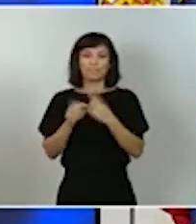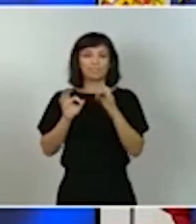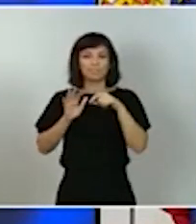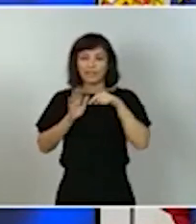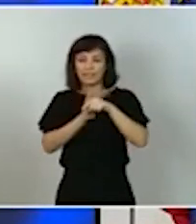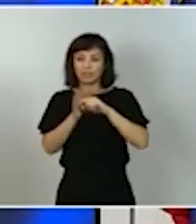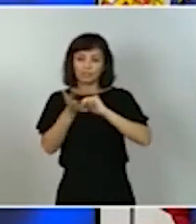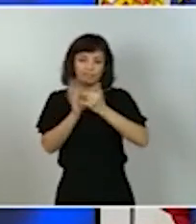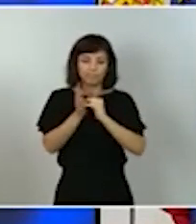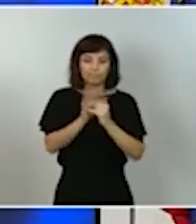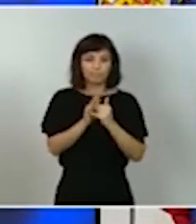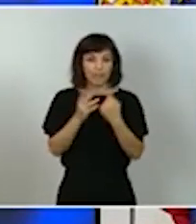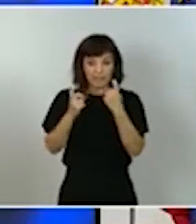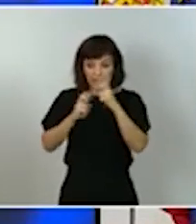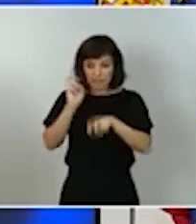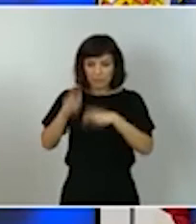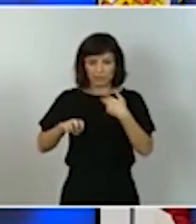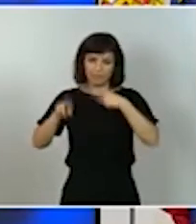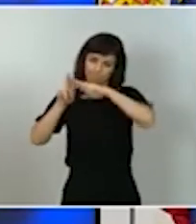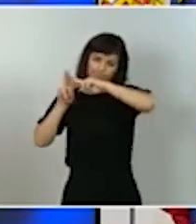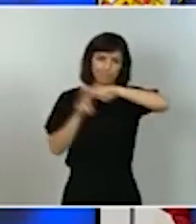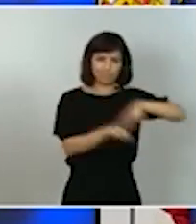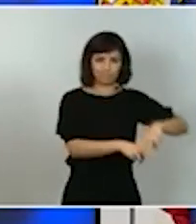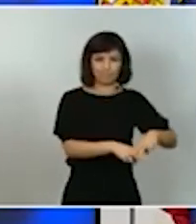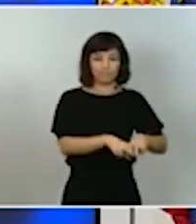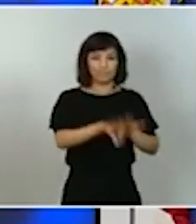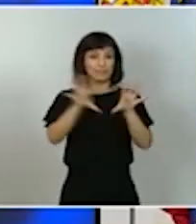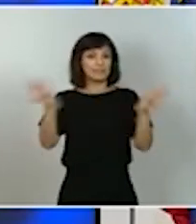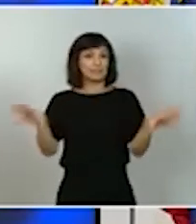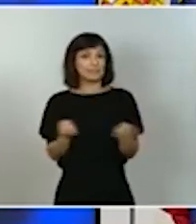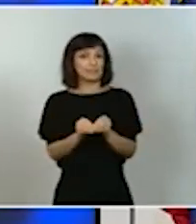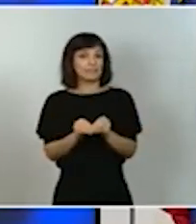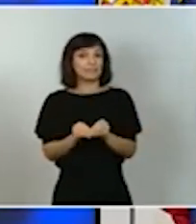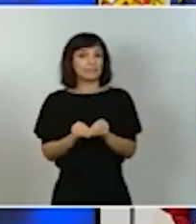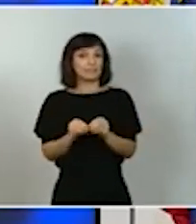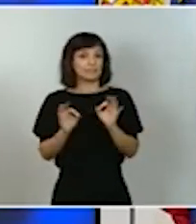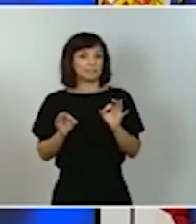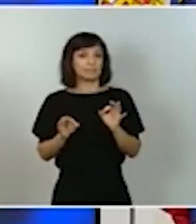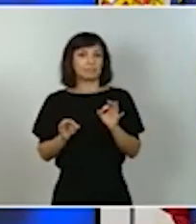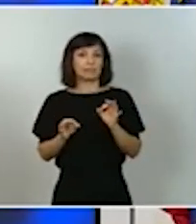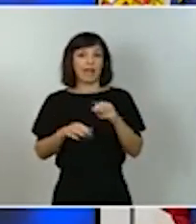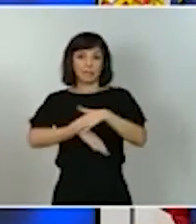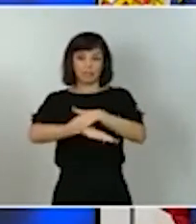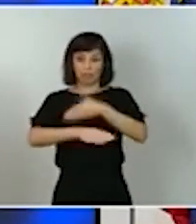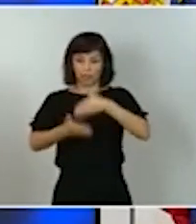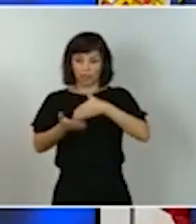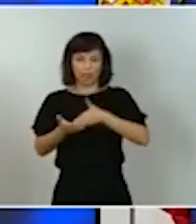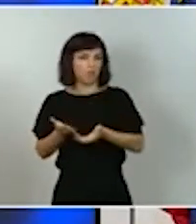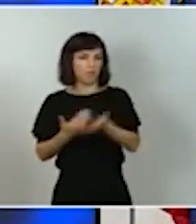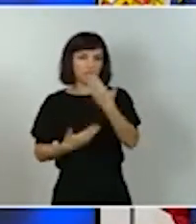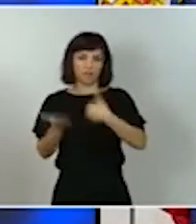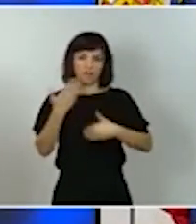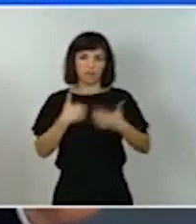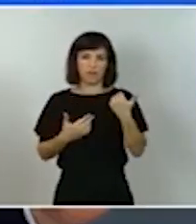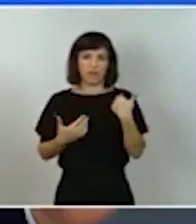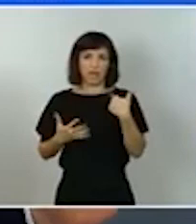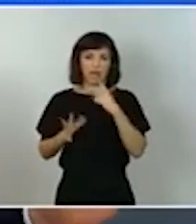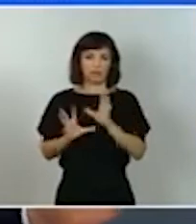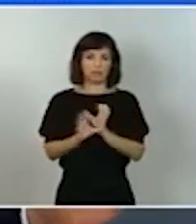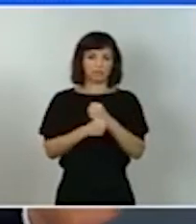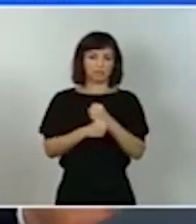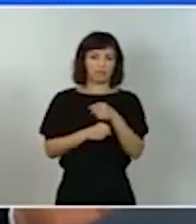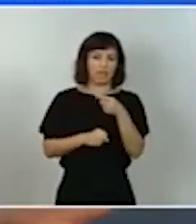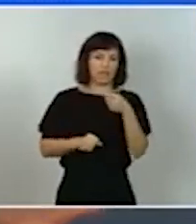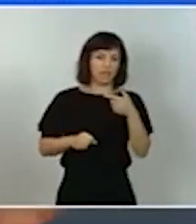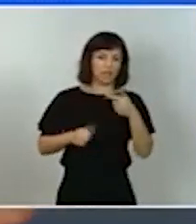preciso modificar en definitiva vamos a eliminar trabas administrativas vamos a resolver cuellos de botella que ralentizan y entorpecen la